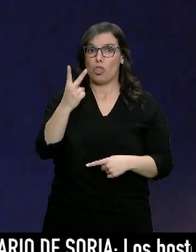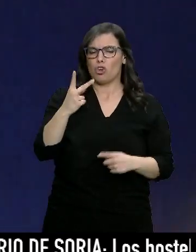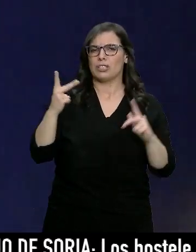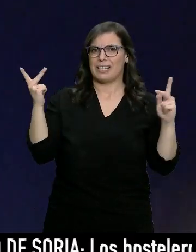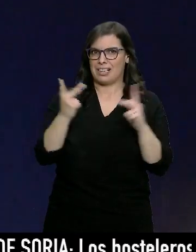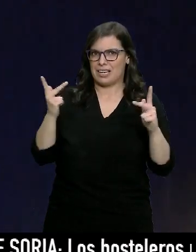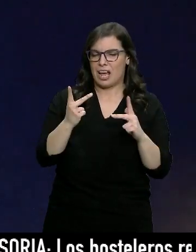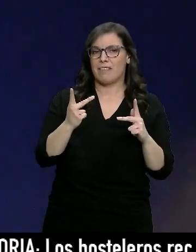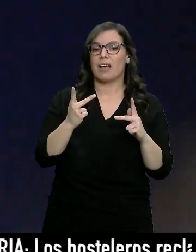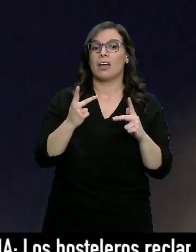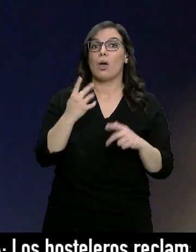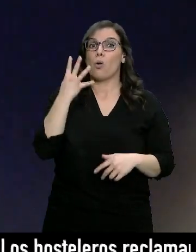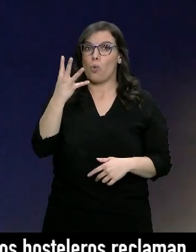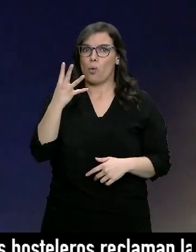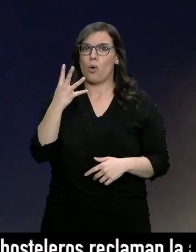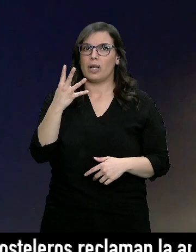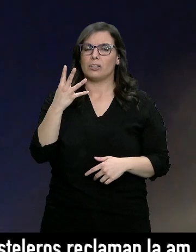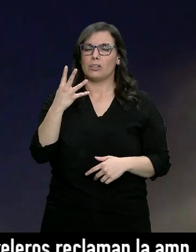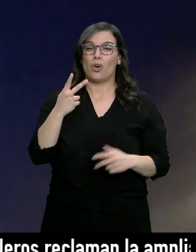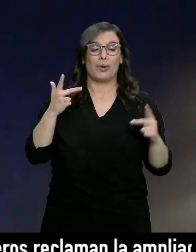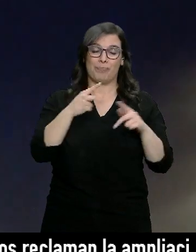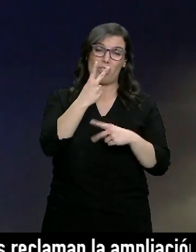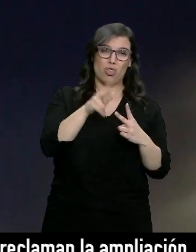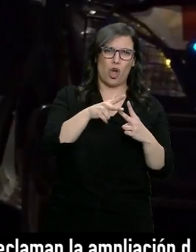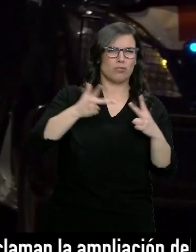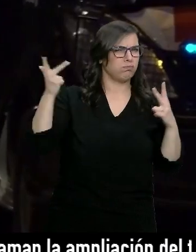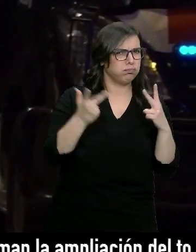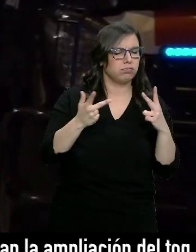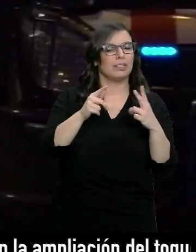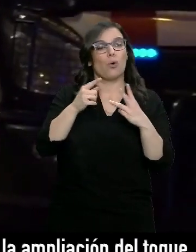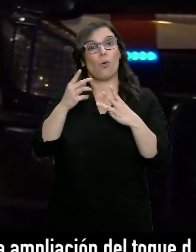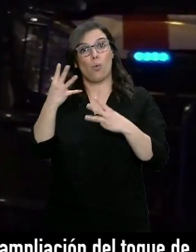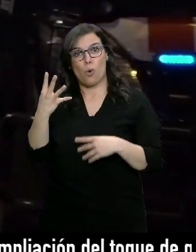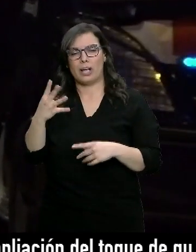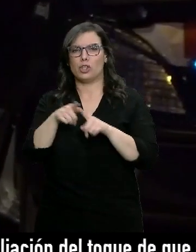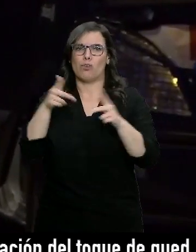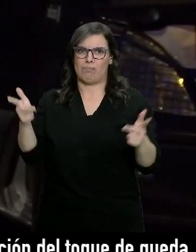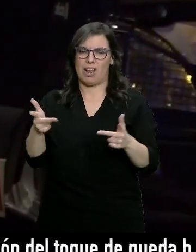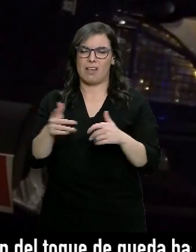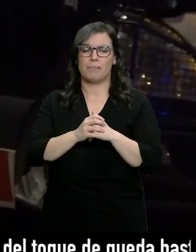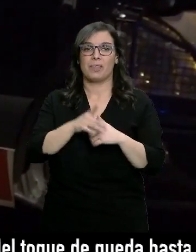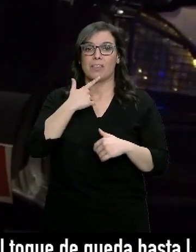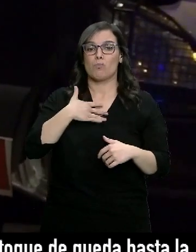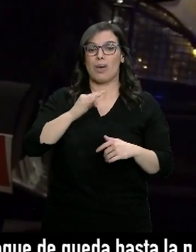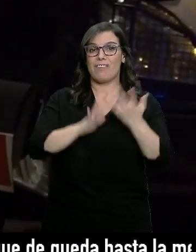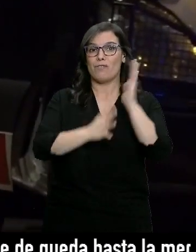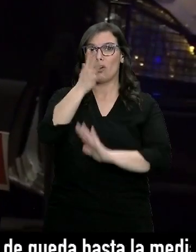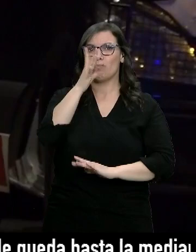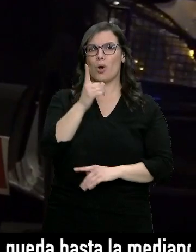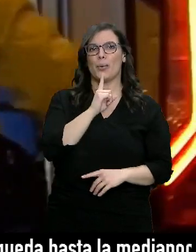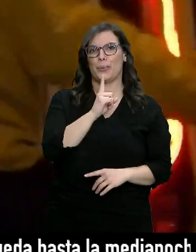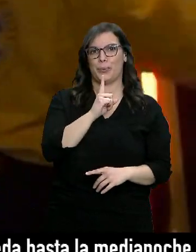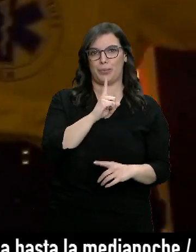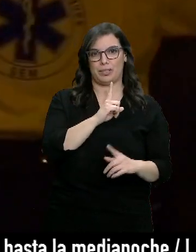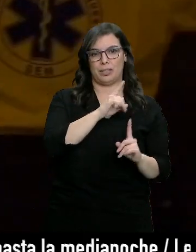crítico y cuatro en estado grave. Las primeras hipótesis apuntan a que el fuego pudo originarse por el encendido de unas velas.